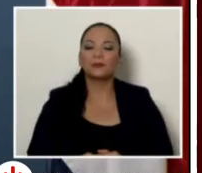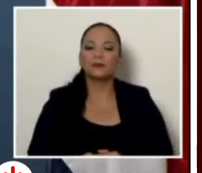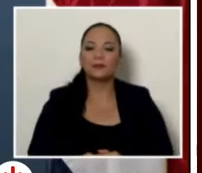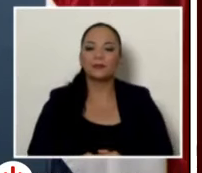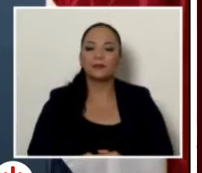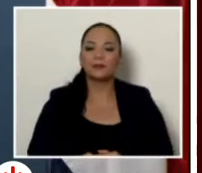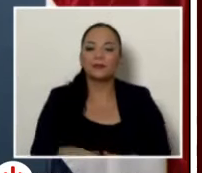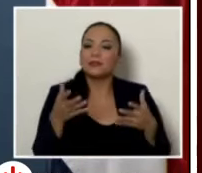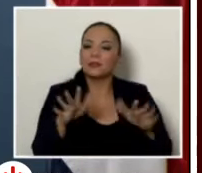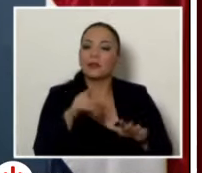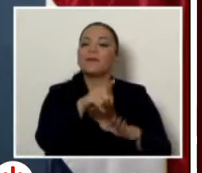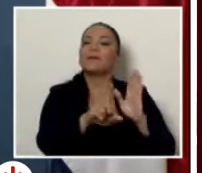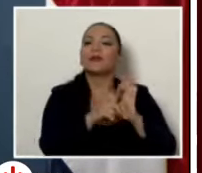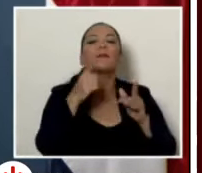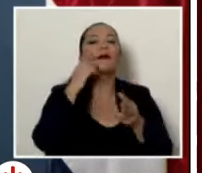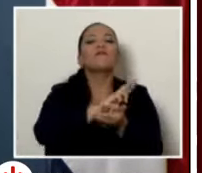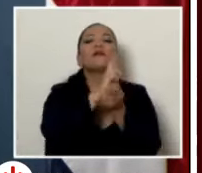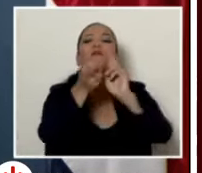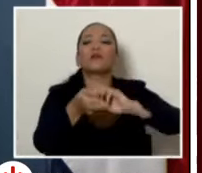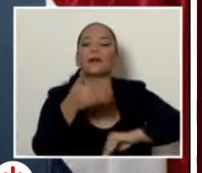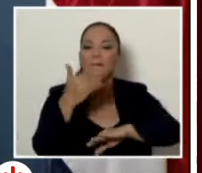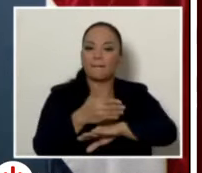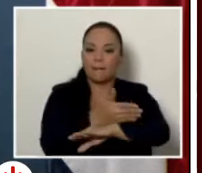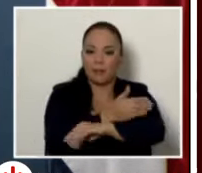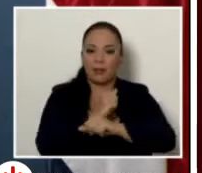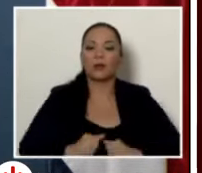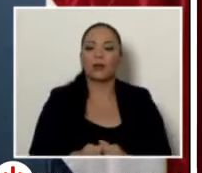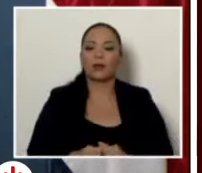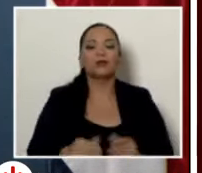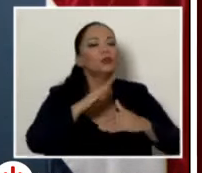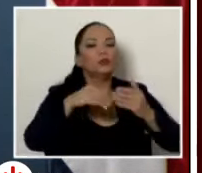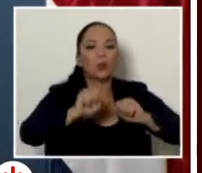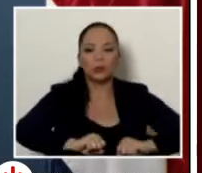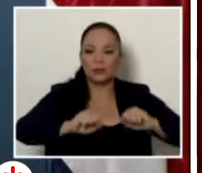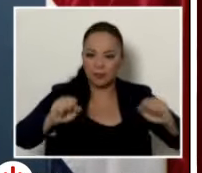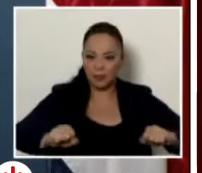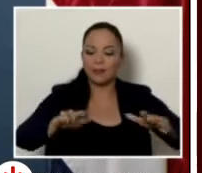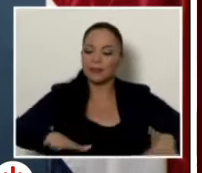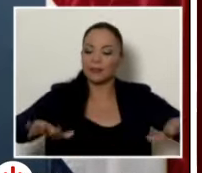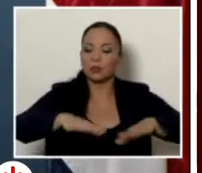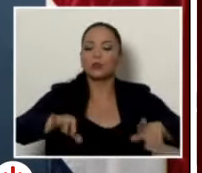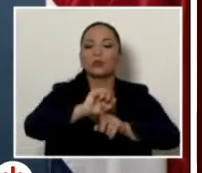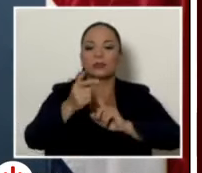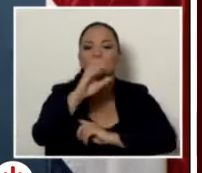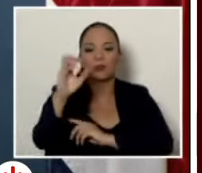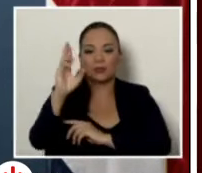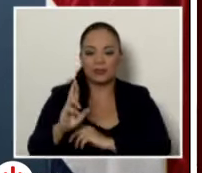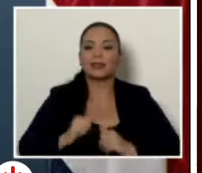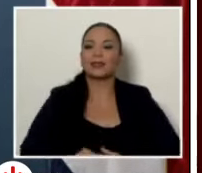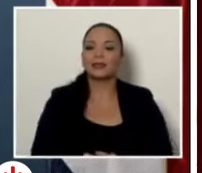reformar y mejorar los sistemas, el sector social de Costa Rica.